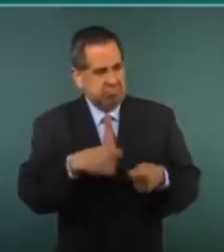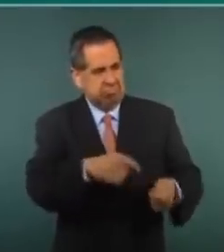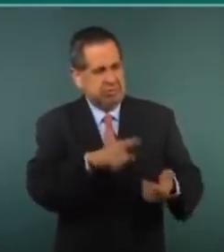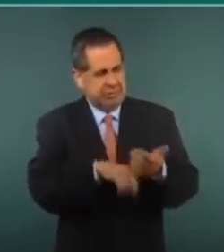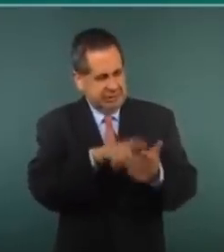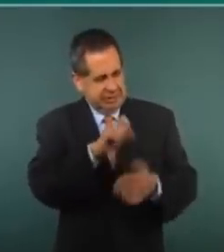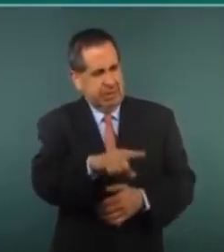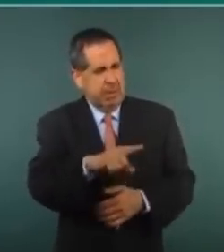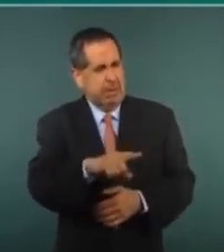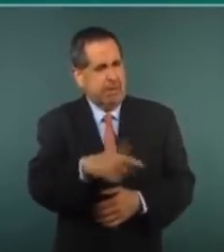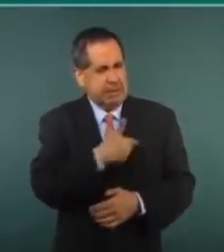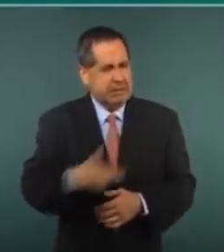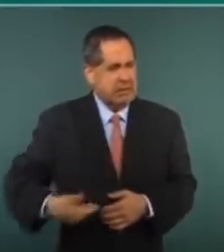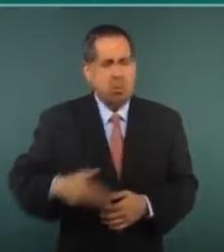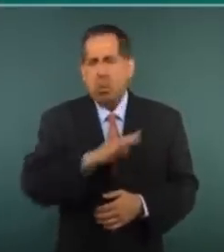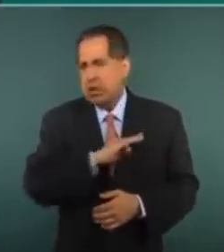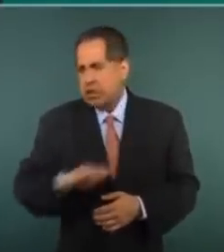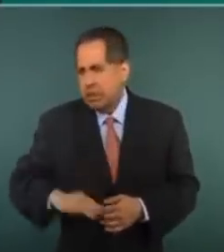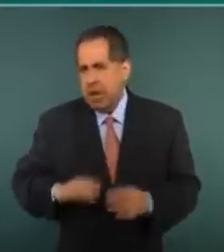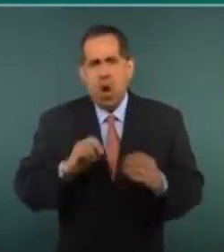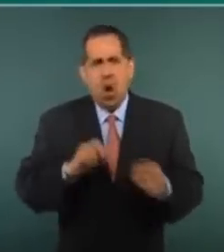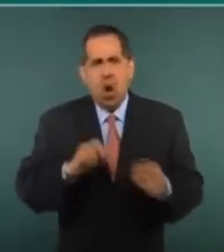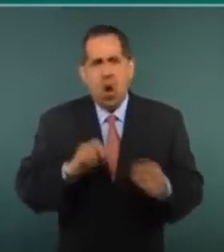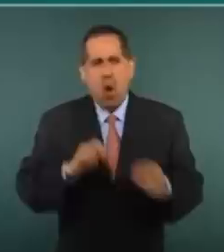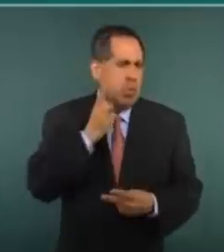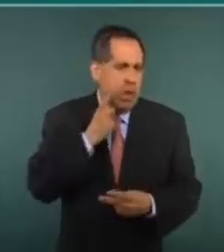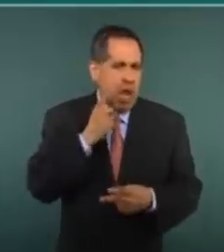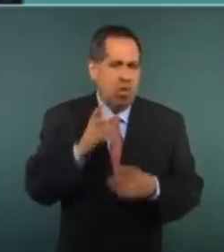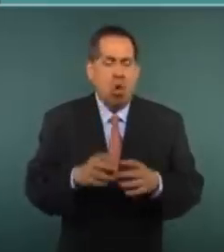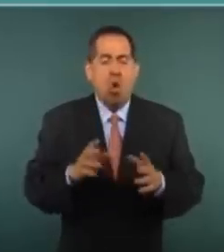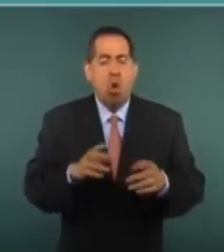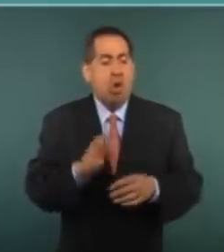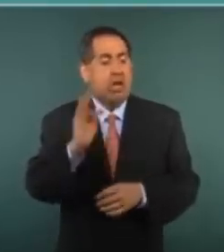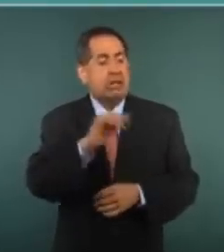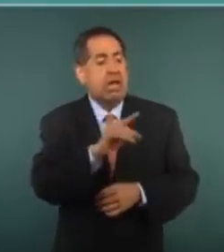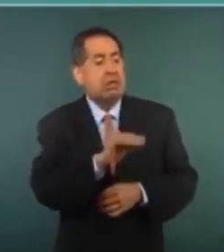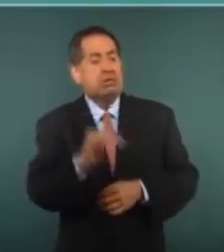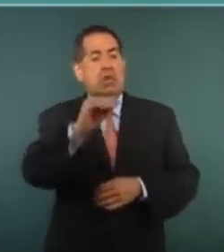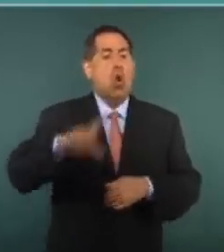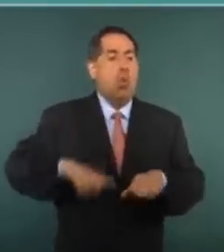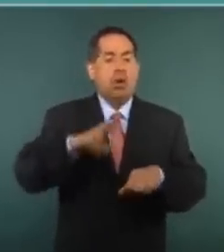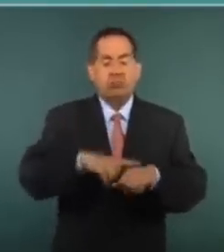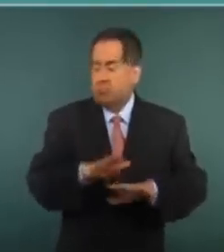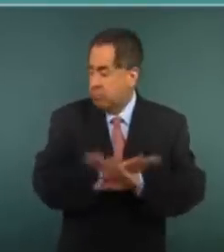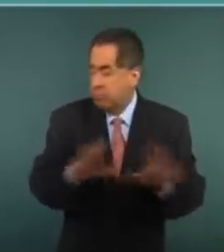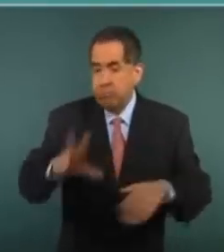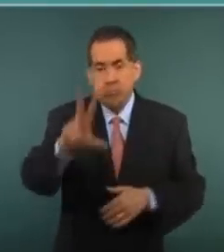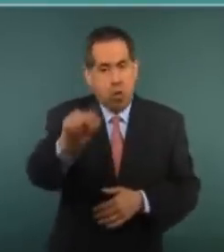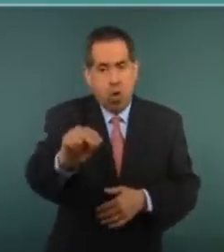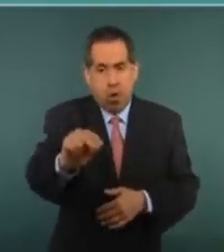presidente municipal o puedes ser diputado y en una de esas hasta gobernador. Pues no,